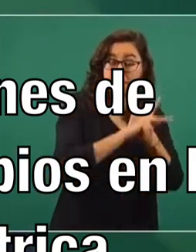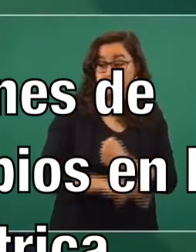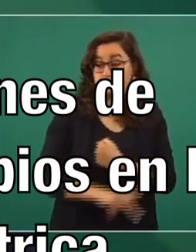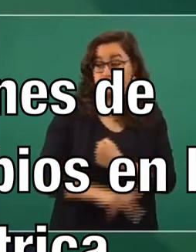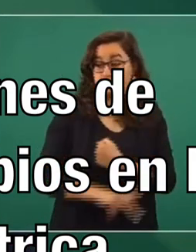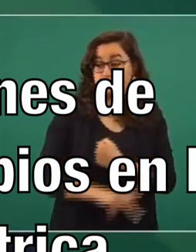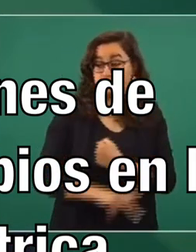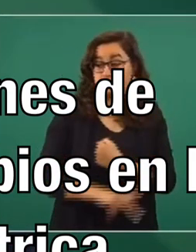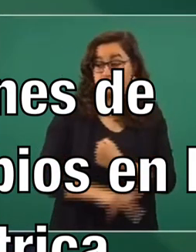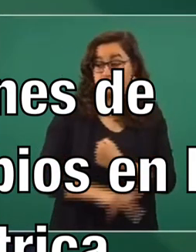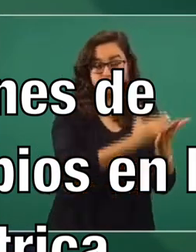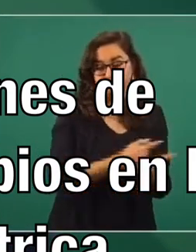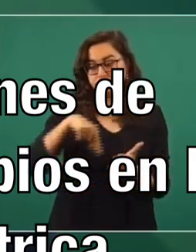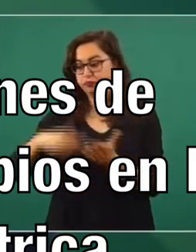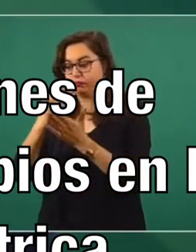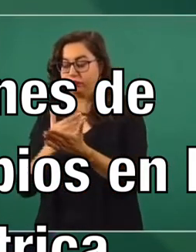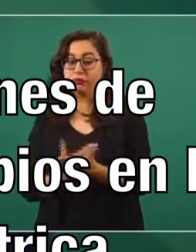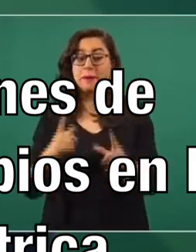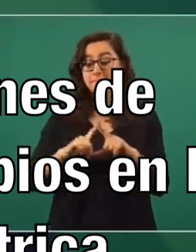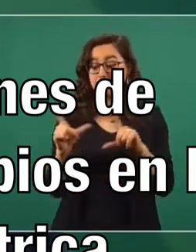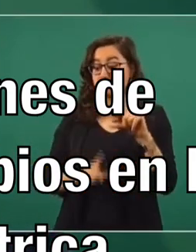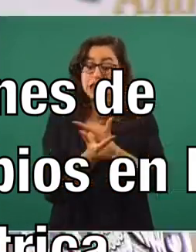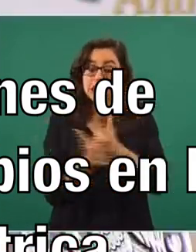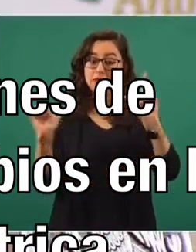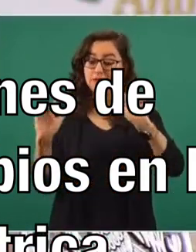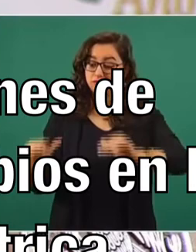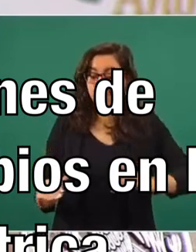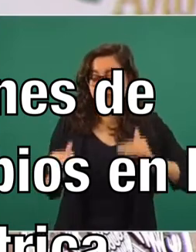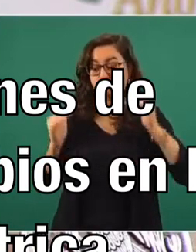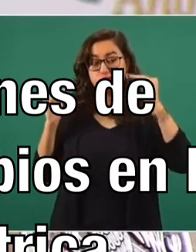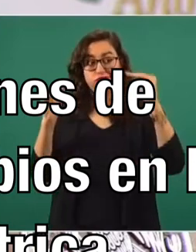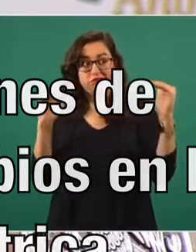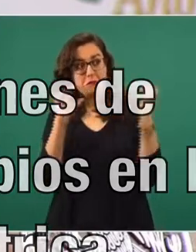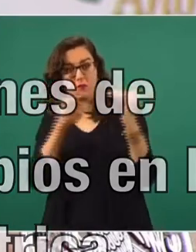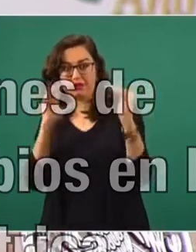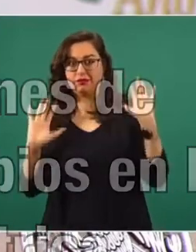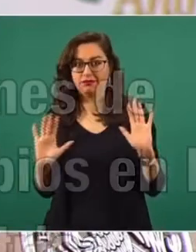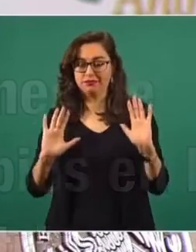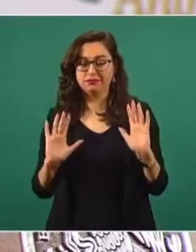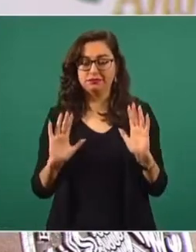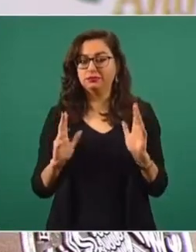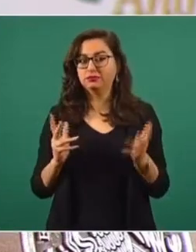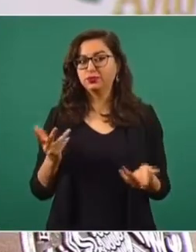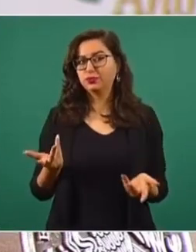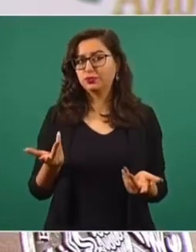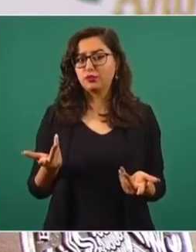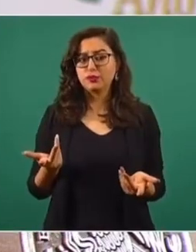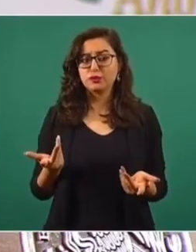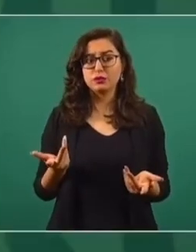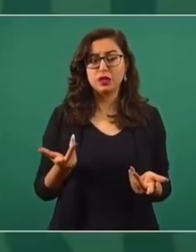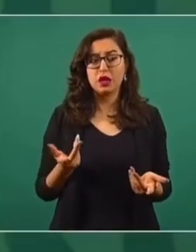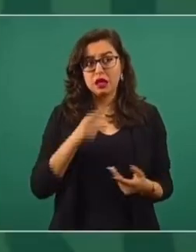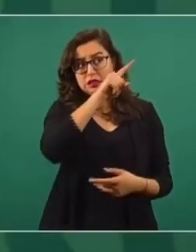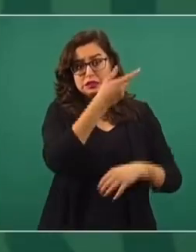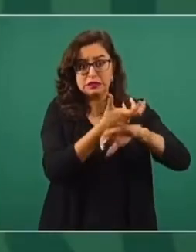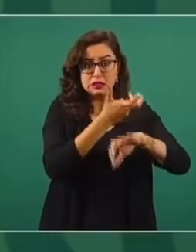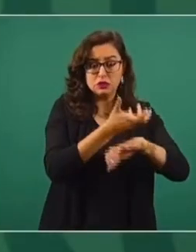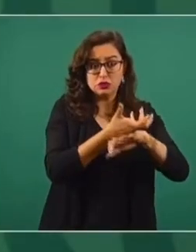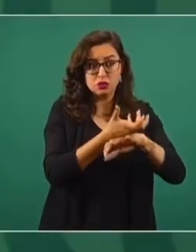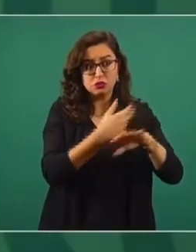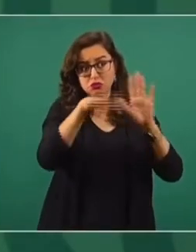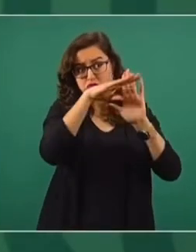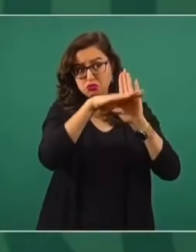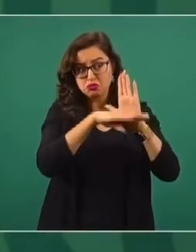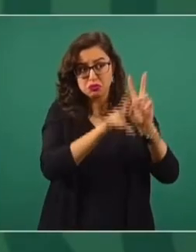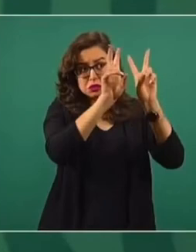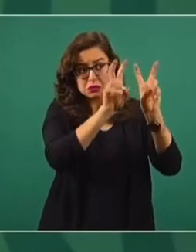Somos libres y soberanos, somos independientes. Entonces, nosotros no nos inmiscuimos en los